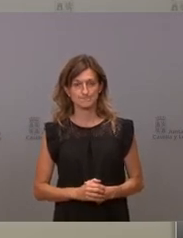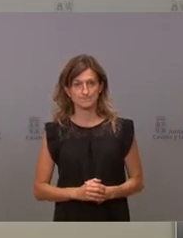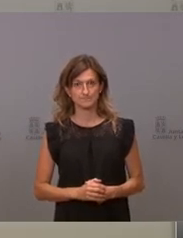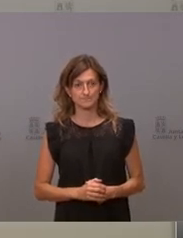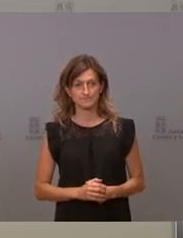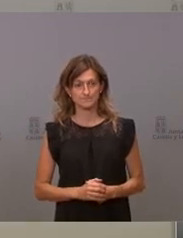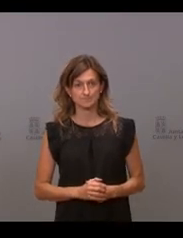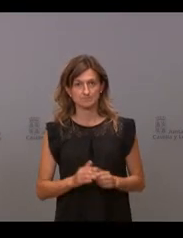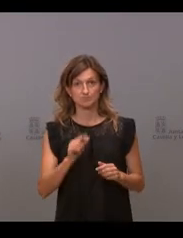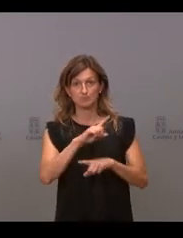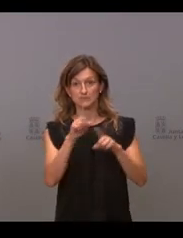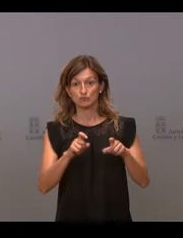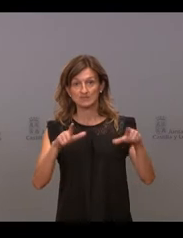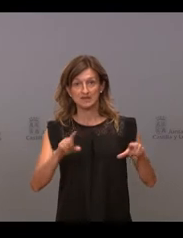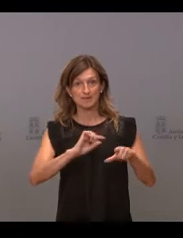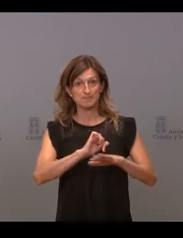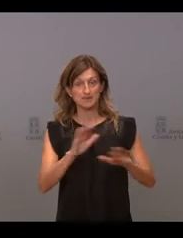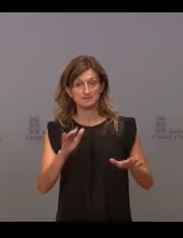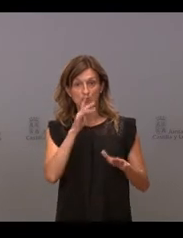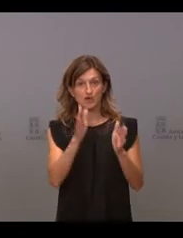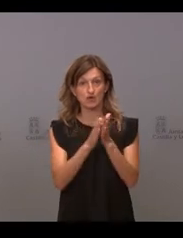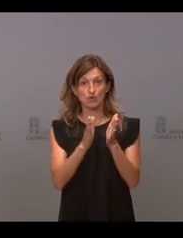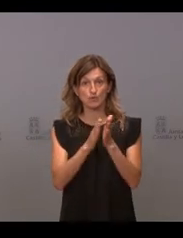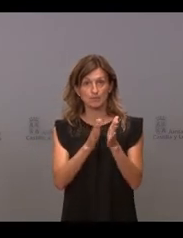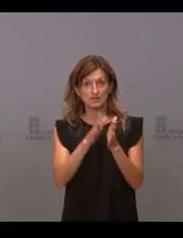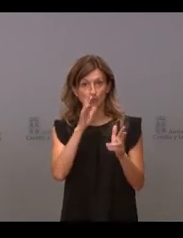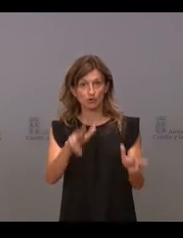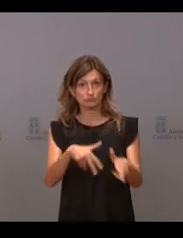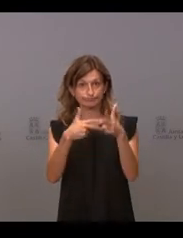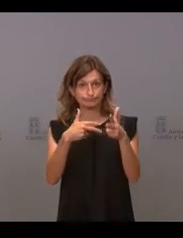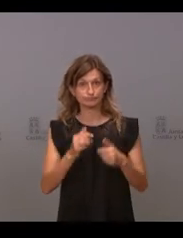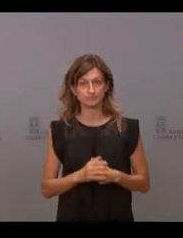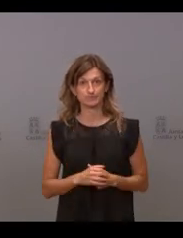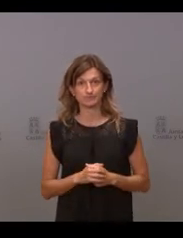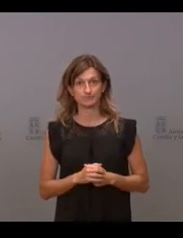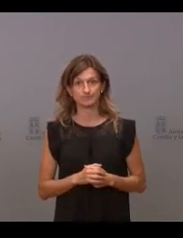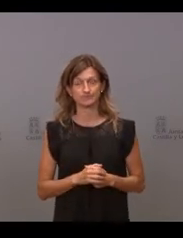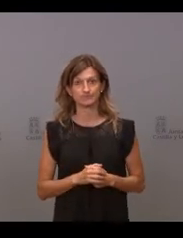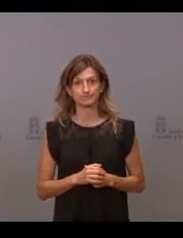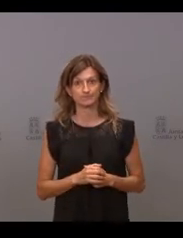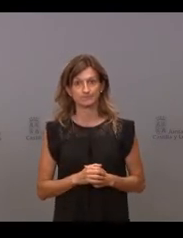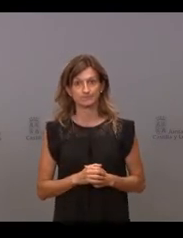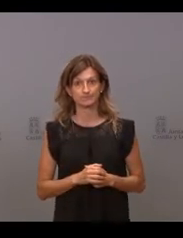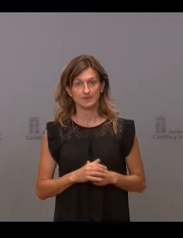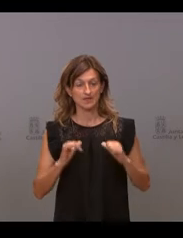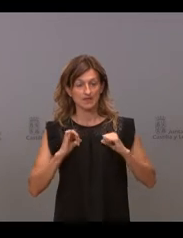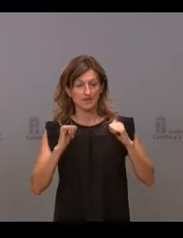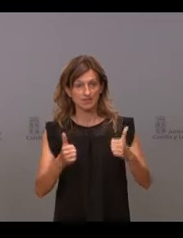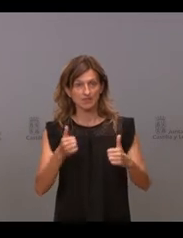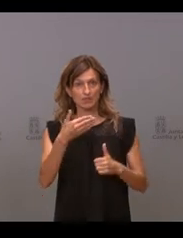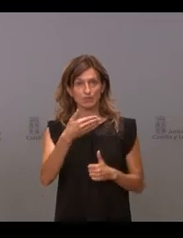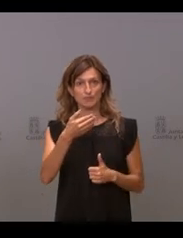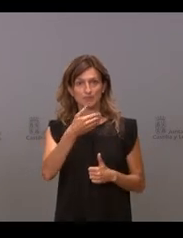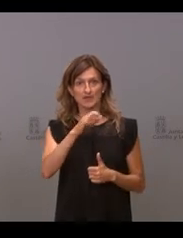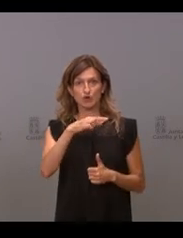Muy bien, si no hay más preguntas en la sala, damos paso a los compañeros que nos siguen por videoconferencia. Vamos a comenzar con Begoña